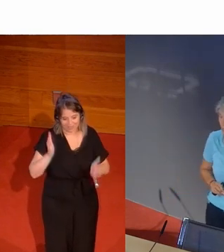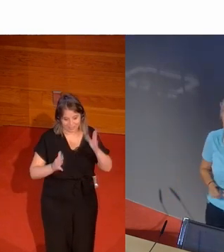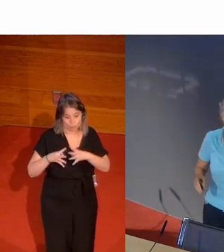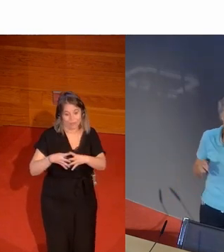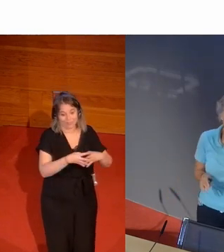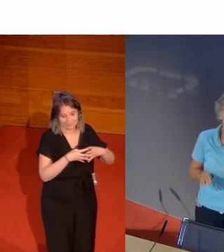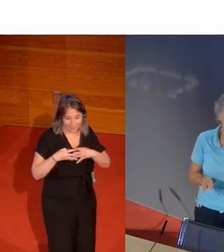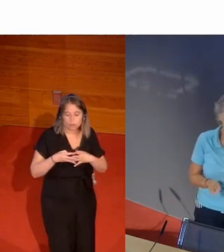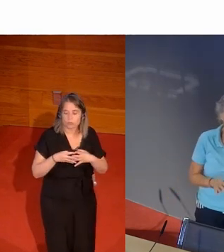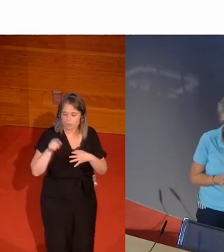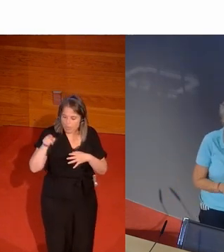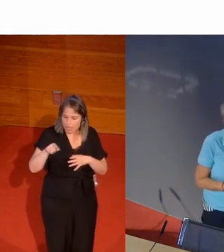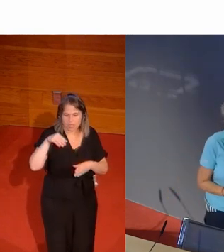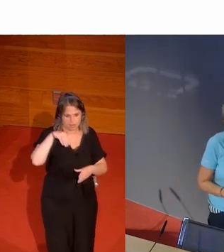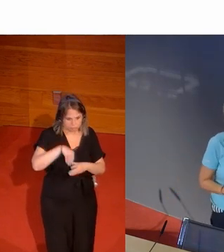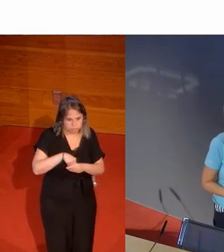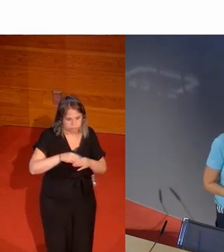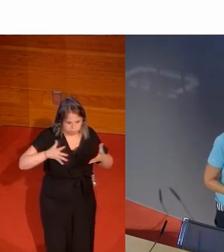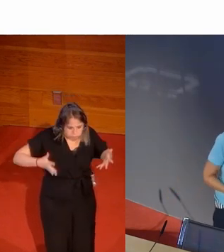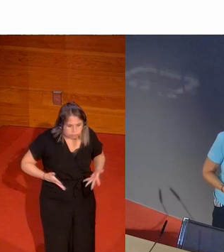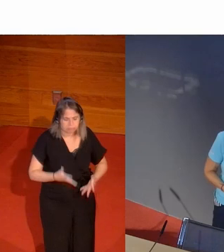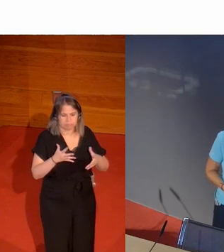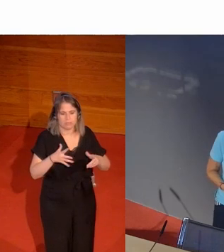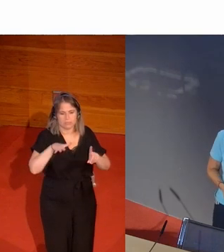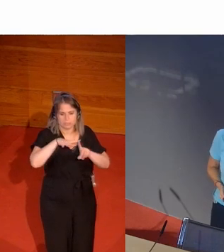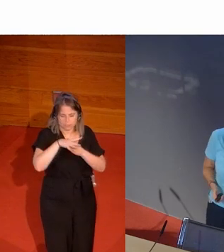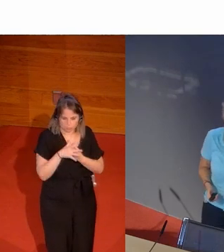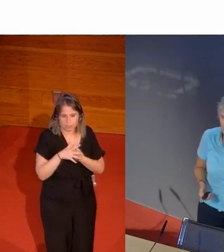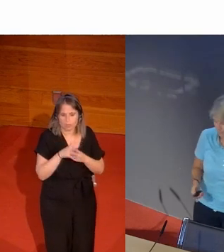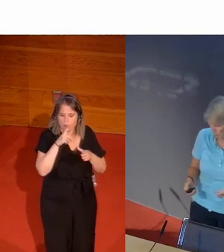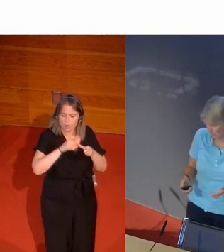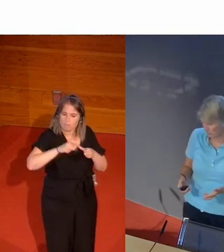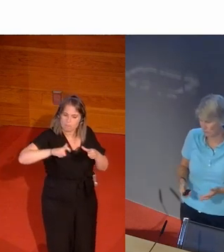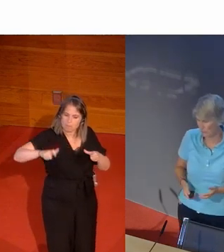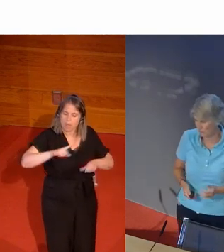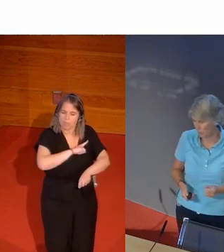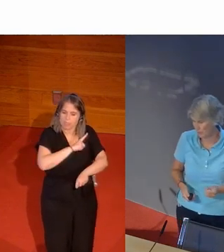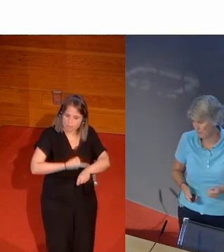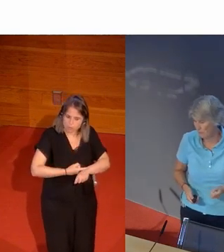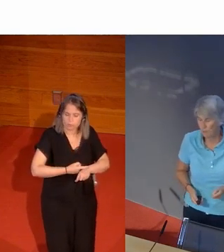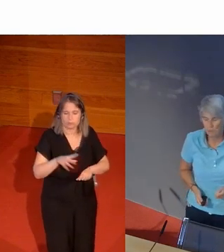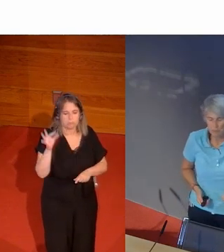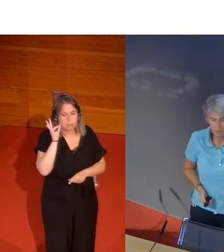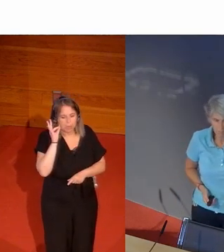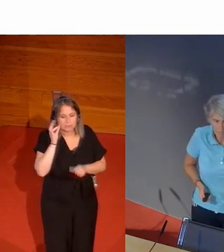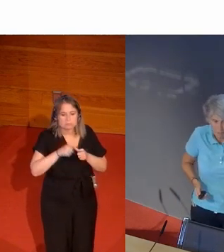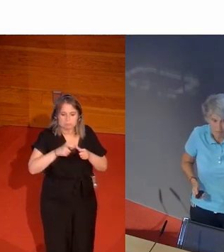Estados Unidos que desde dentro larvaba la situación de crecimiento del deporte de las mujeres